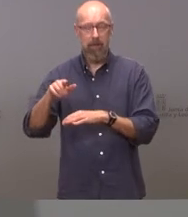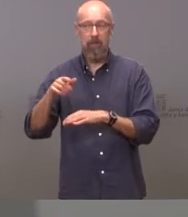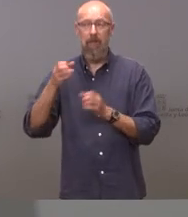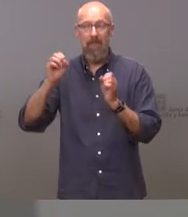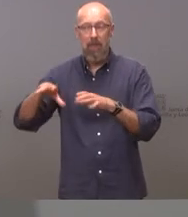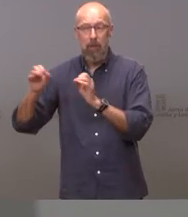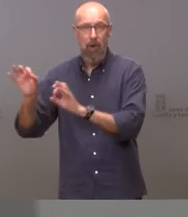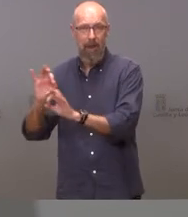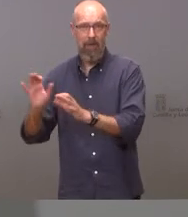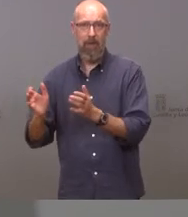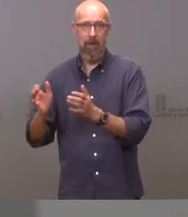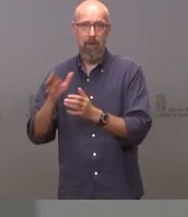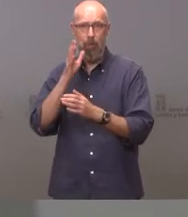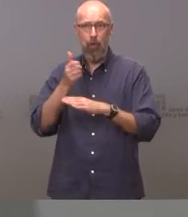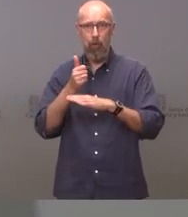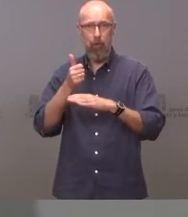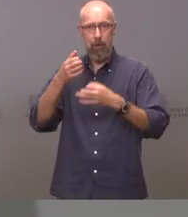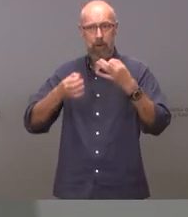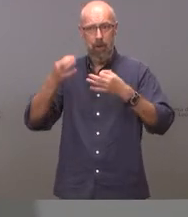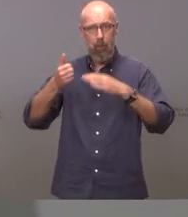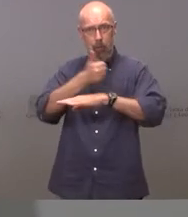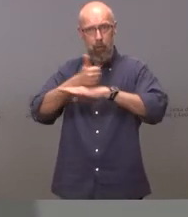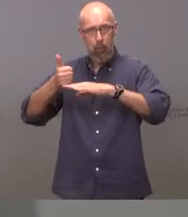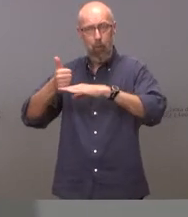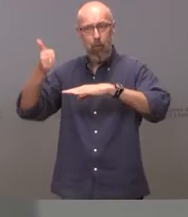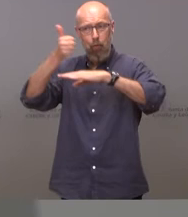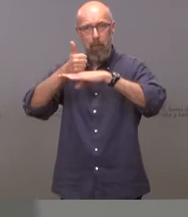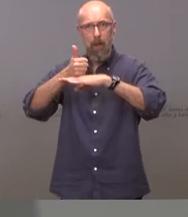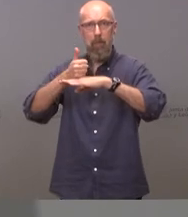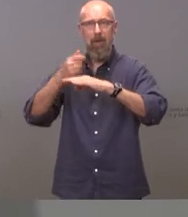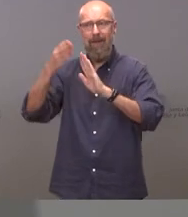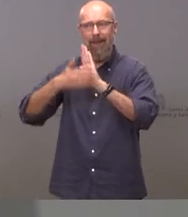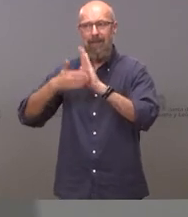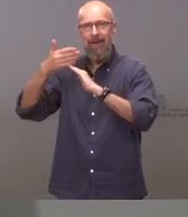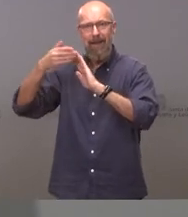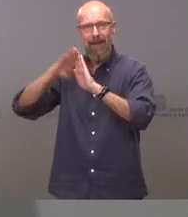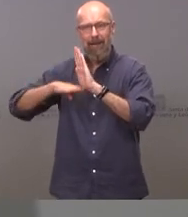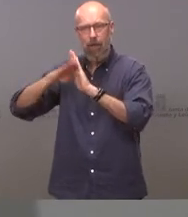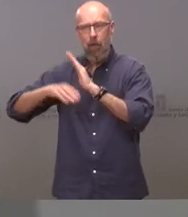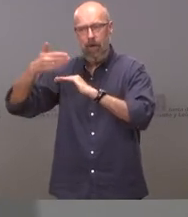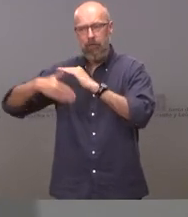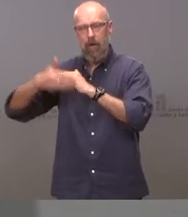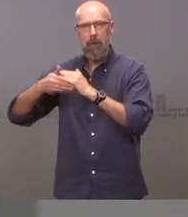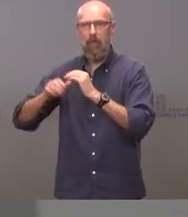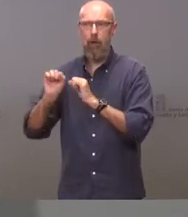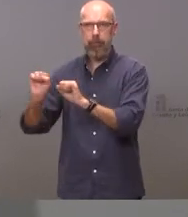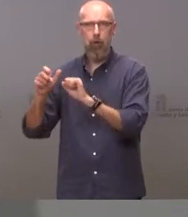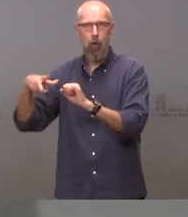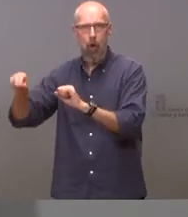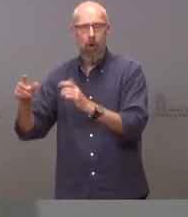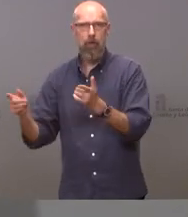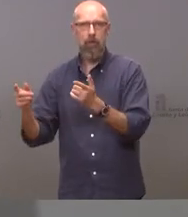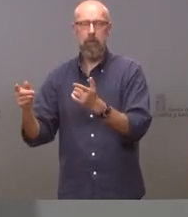el supremo les ha tirado las restricciones es que si no das herramientas pues no las tienes